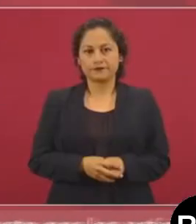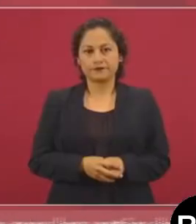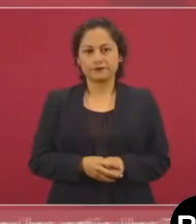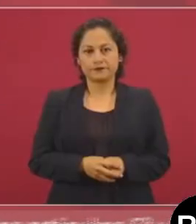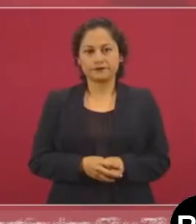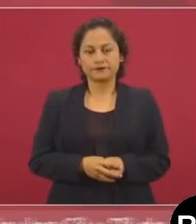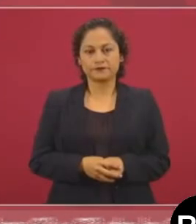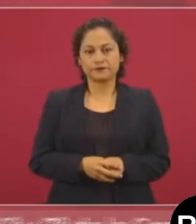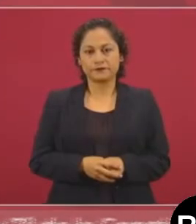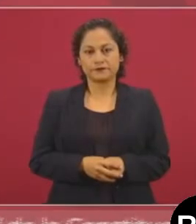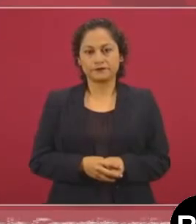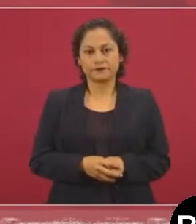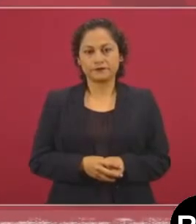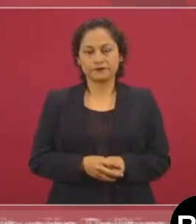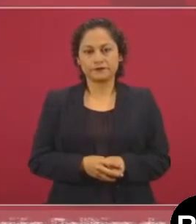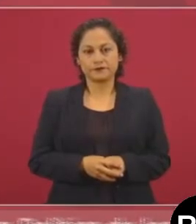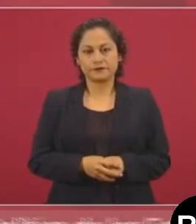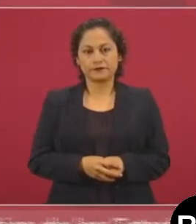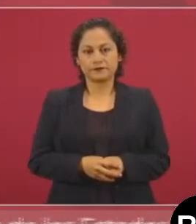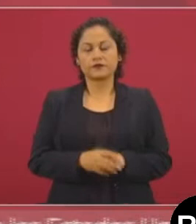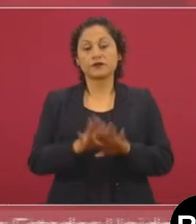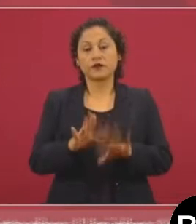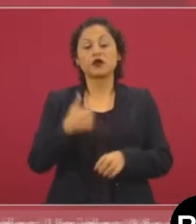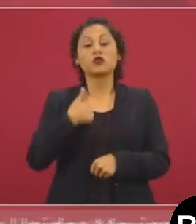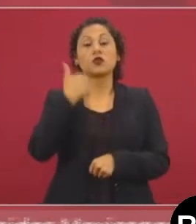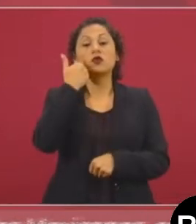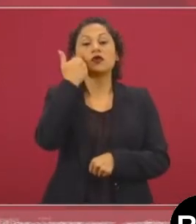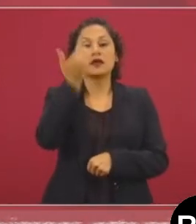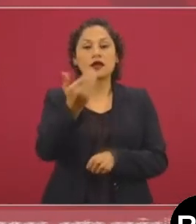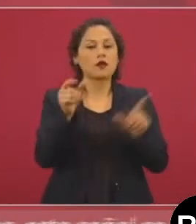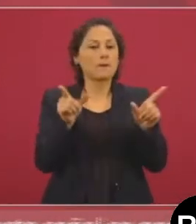Quiero hacer un comentario nada más